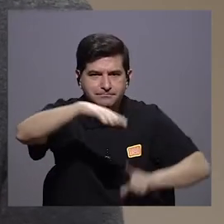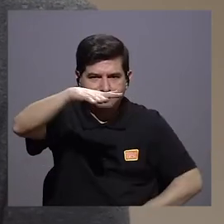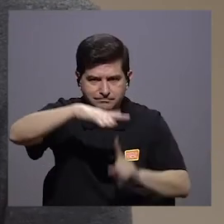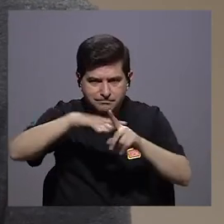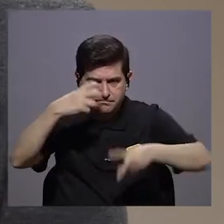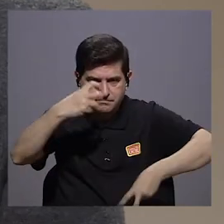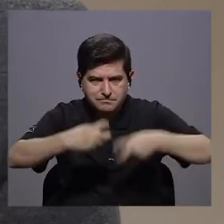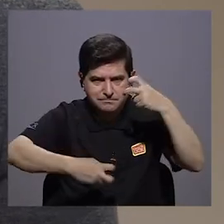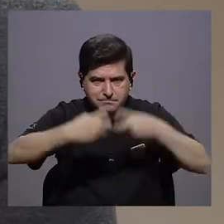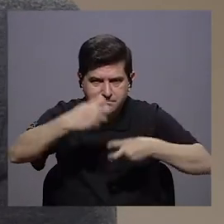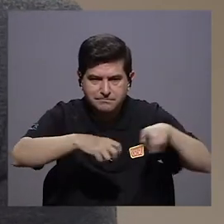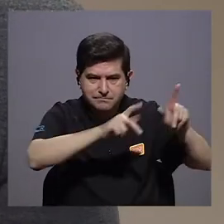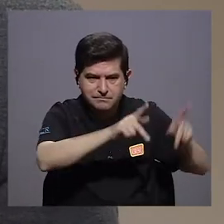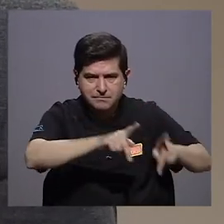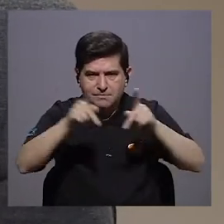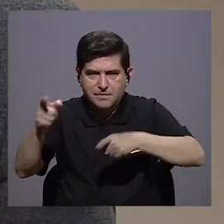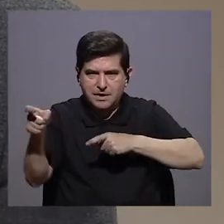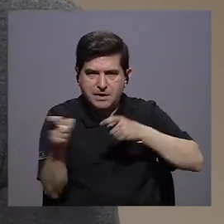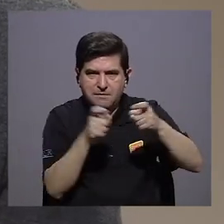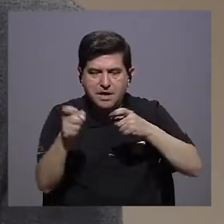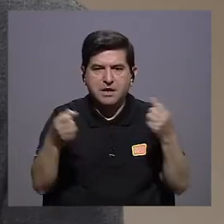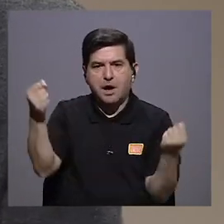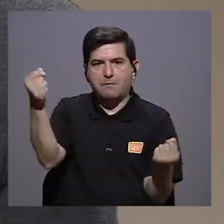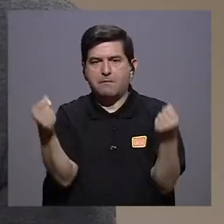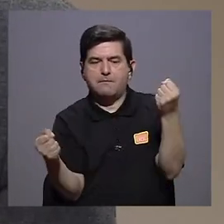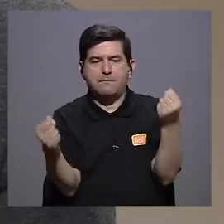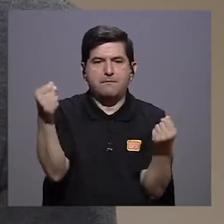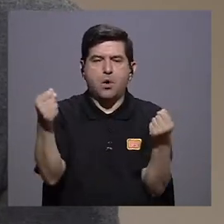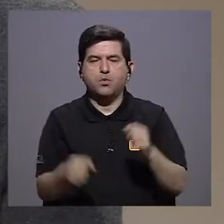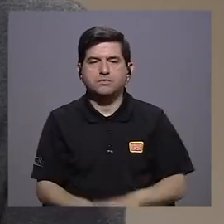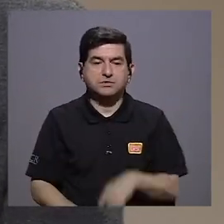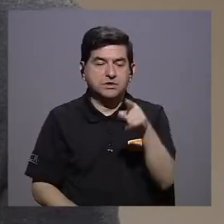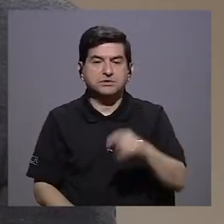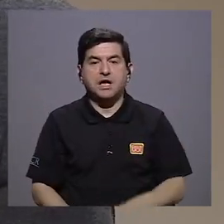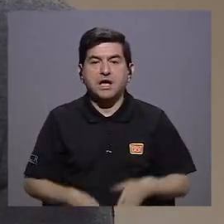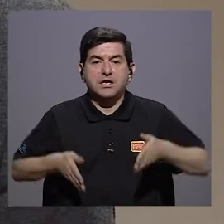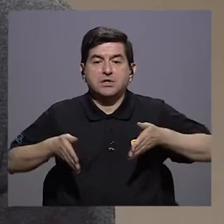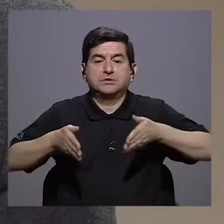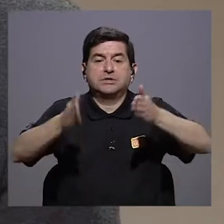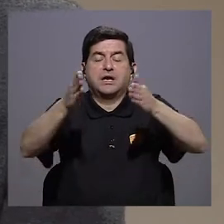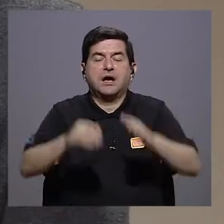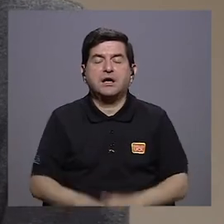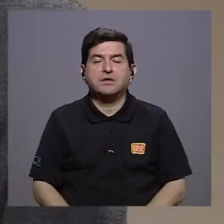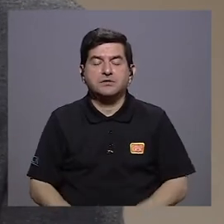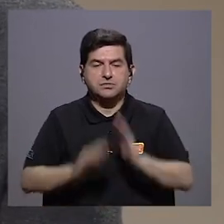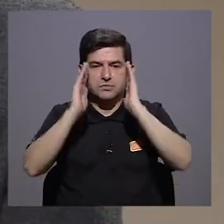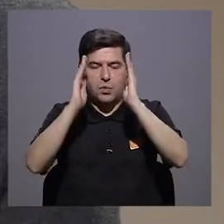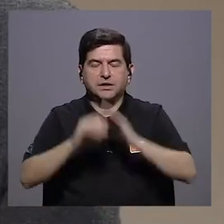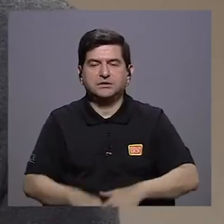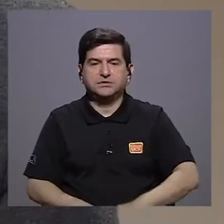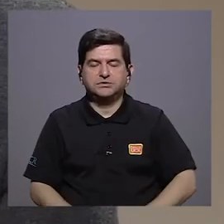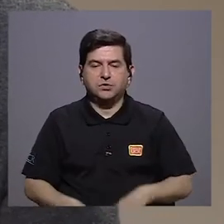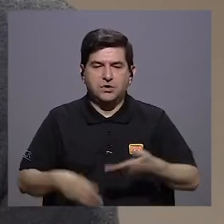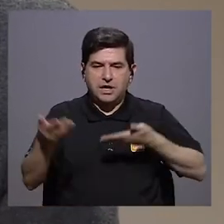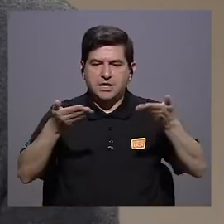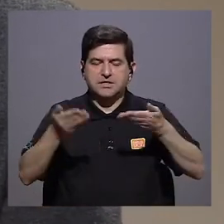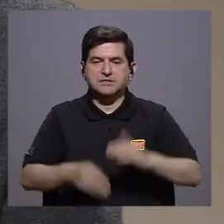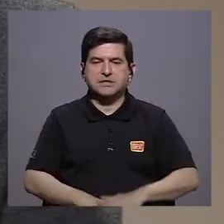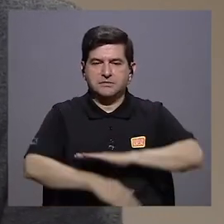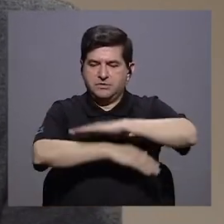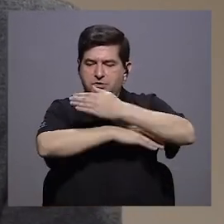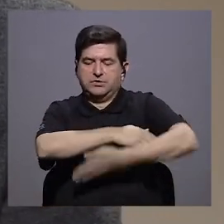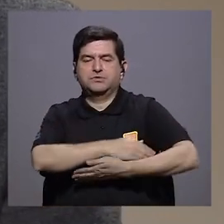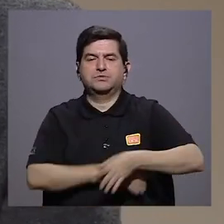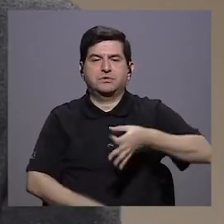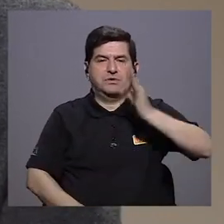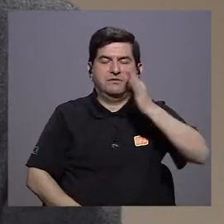problemas. Entonces, estas son las personas que están manejando los buses, que están limpiando las calles, que están atendiendo en los cafés. Entonces, hay que tener especialmente cuidado